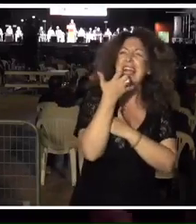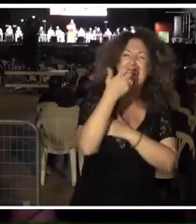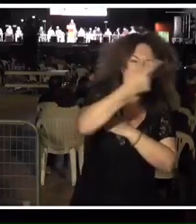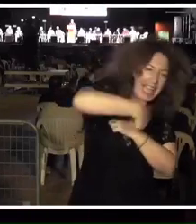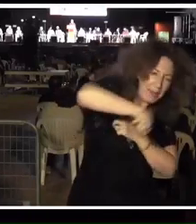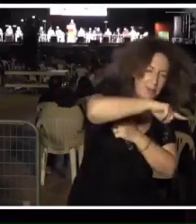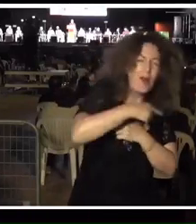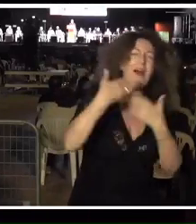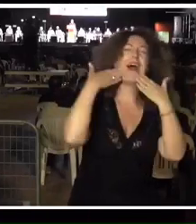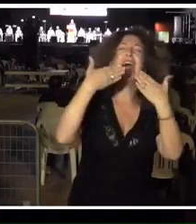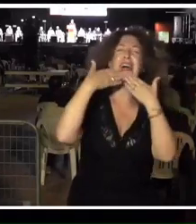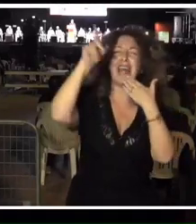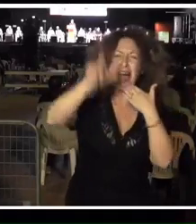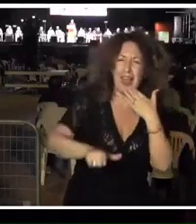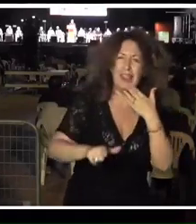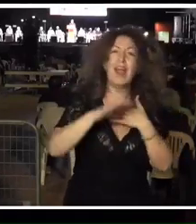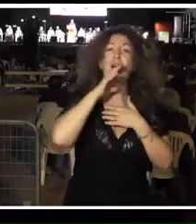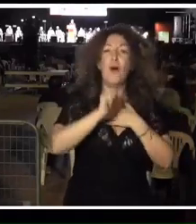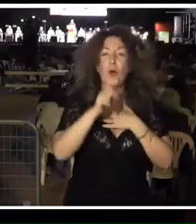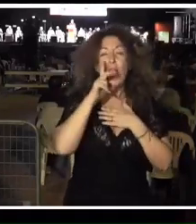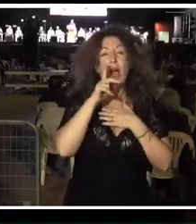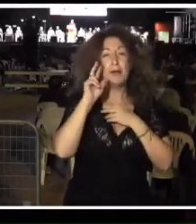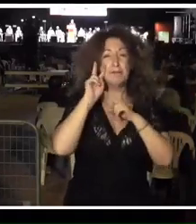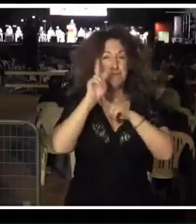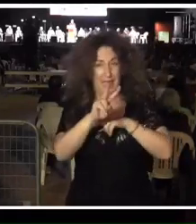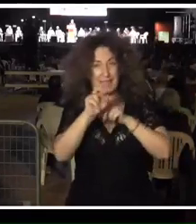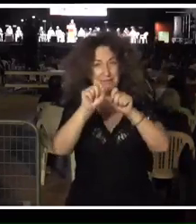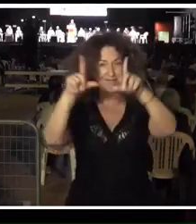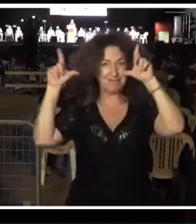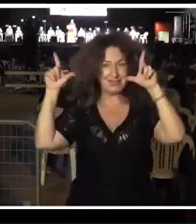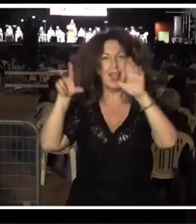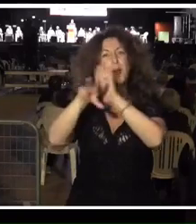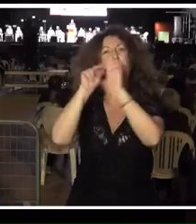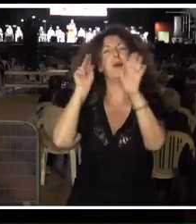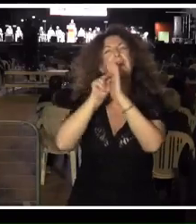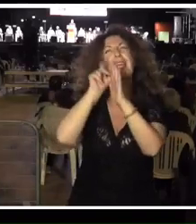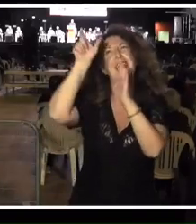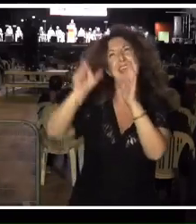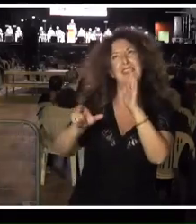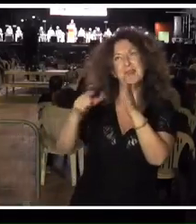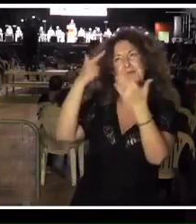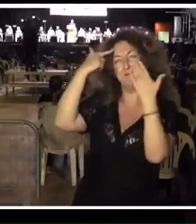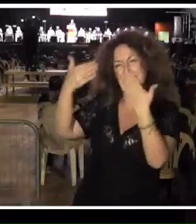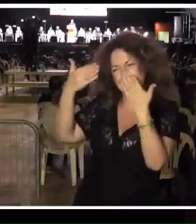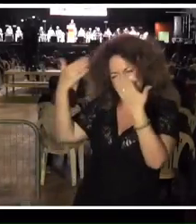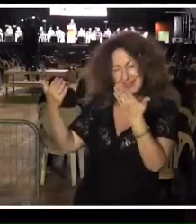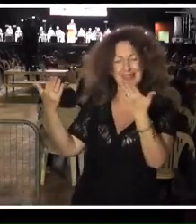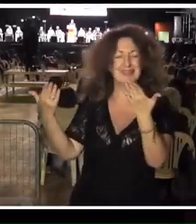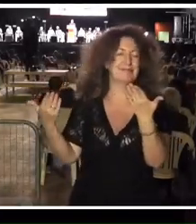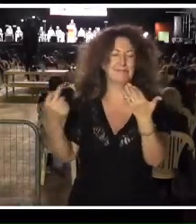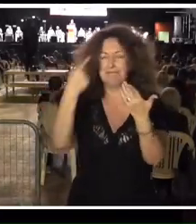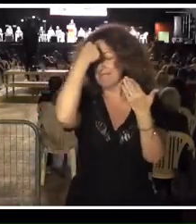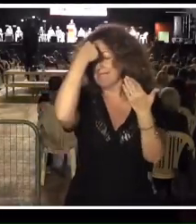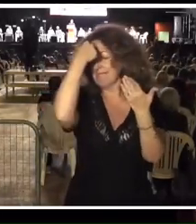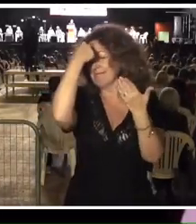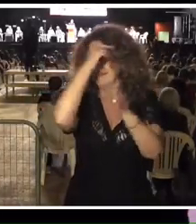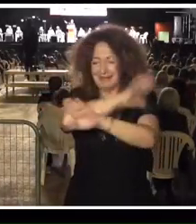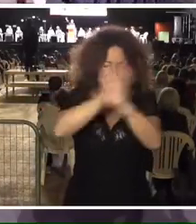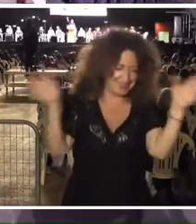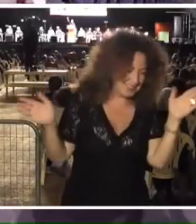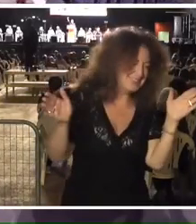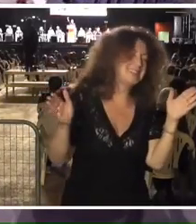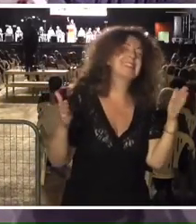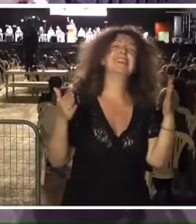Muchísimas gracias, Julio. Os dejamos con un vídeo que hace mención a su figura y homenaje, que siempre se le quedará corto. Muchísimas gracias.